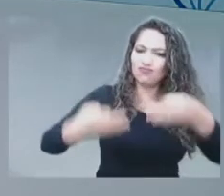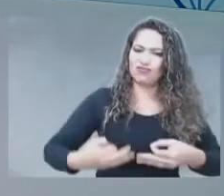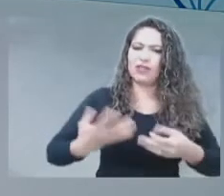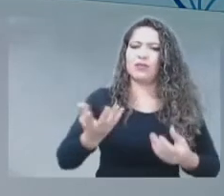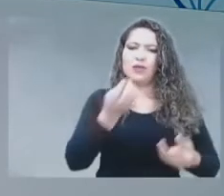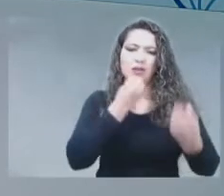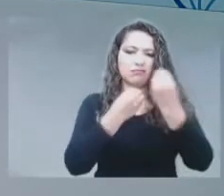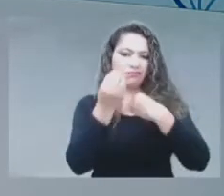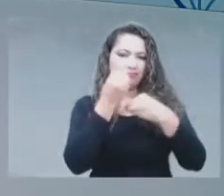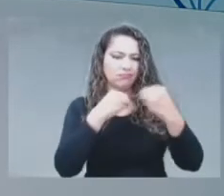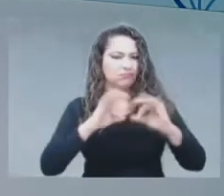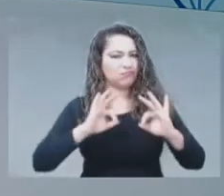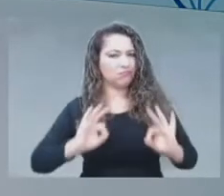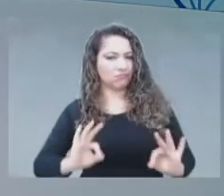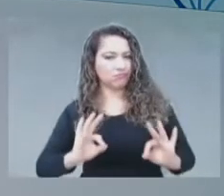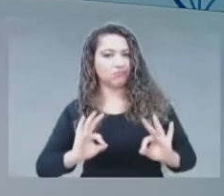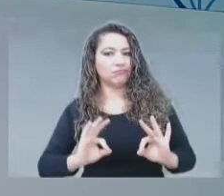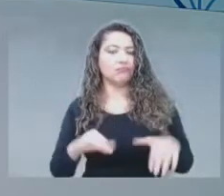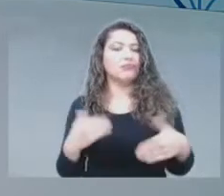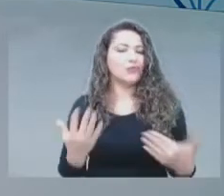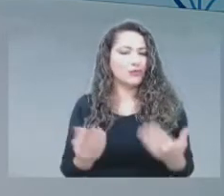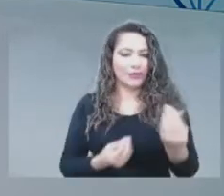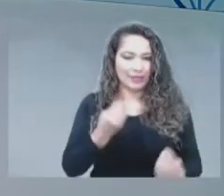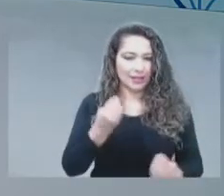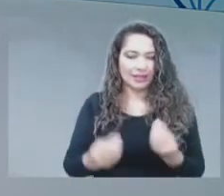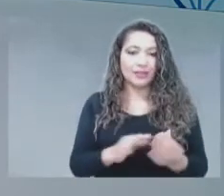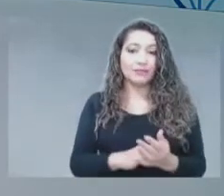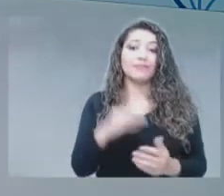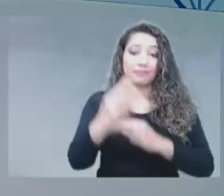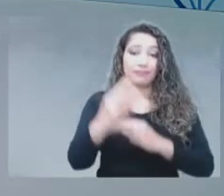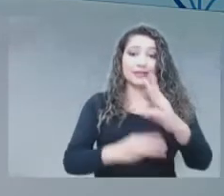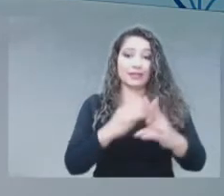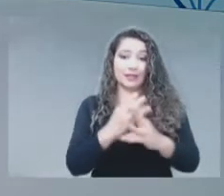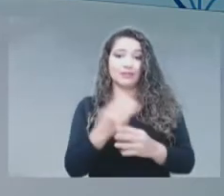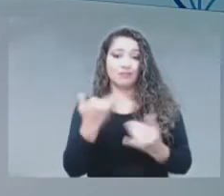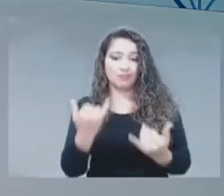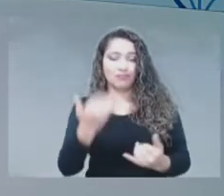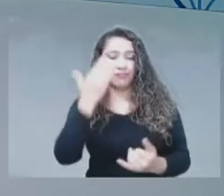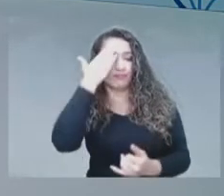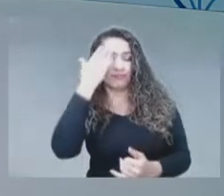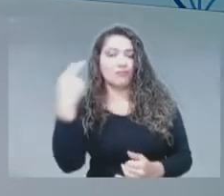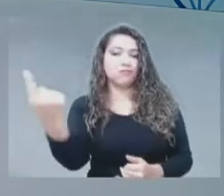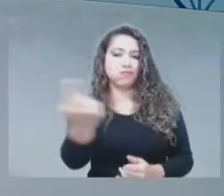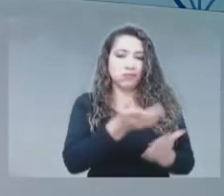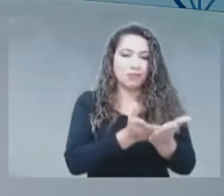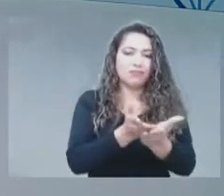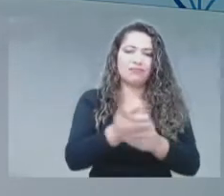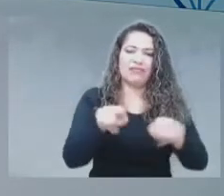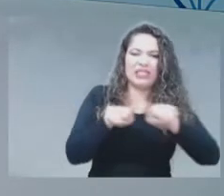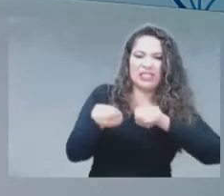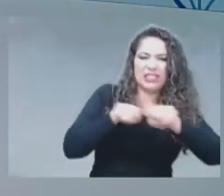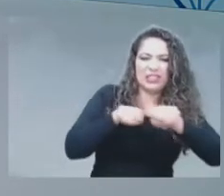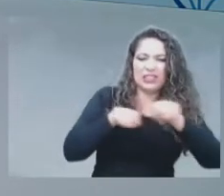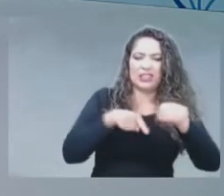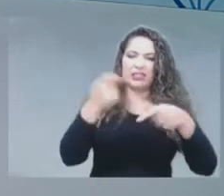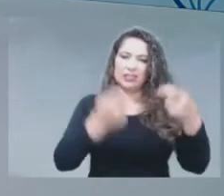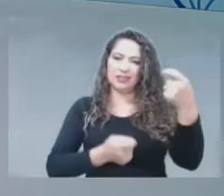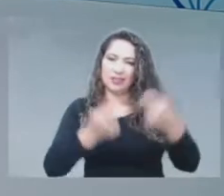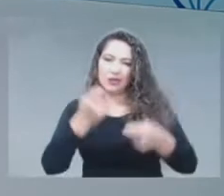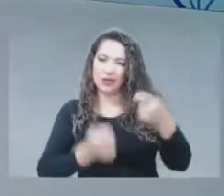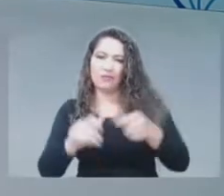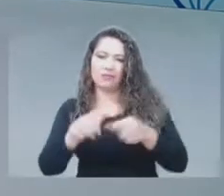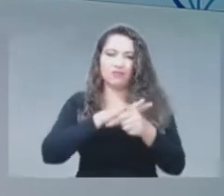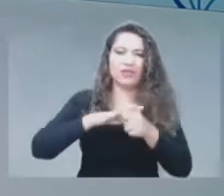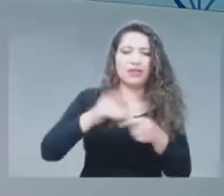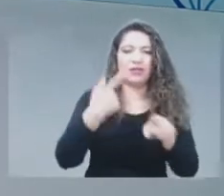que en general el mundo sigue compitiendo en lo económico, con los diferentes sectores productivos y